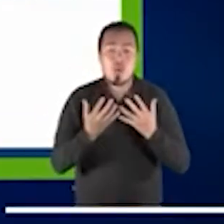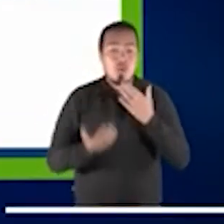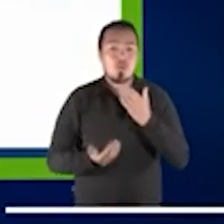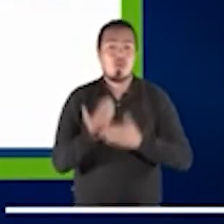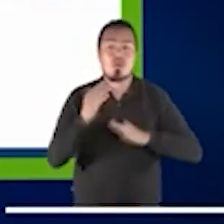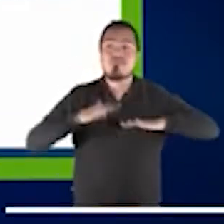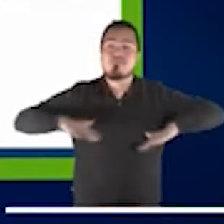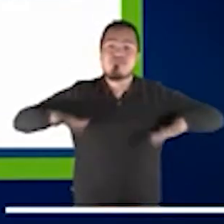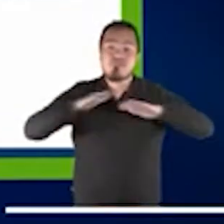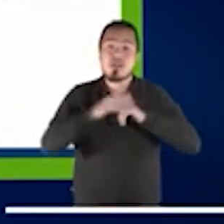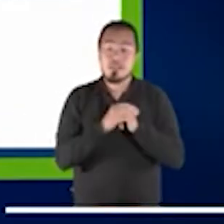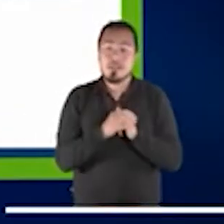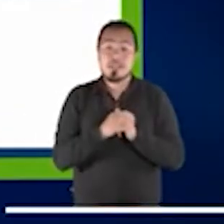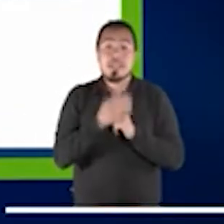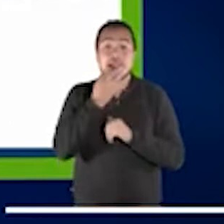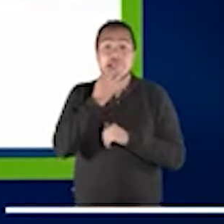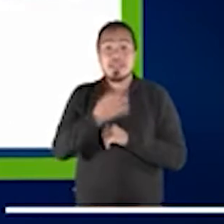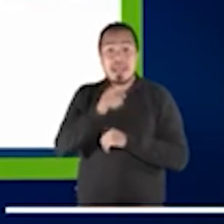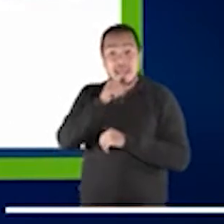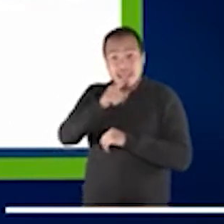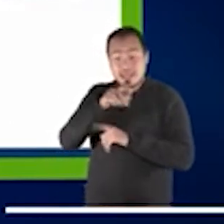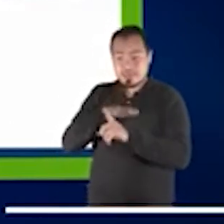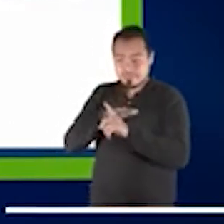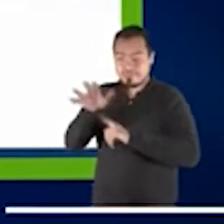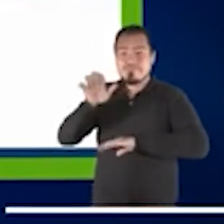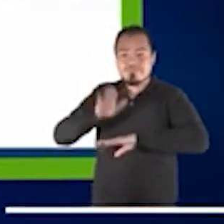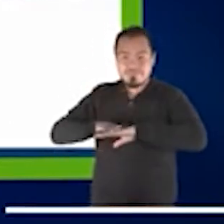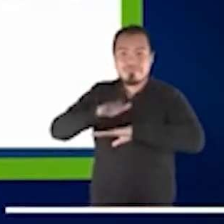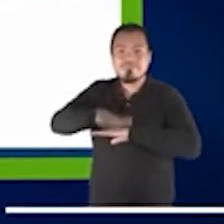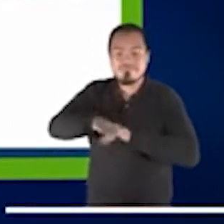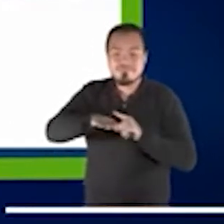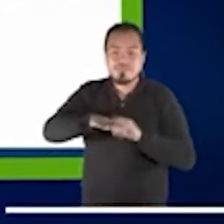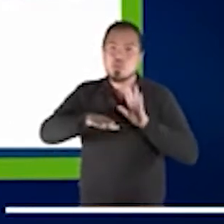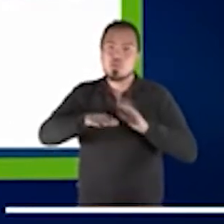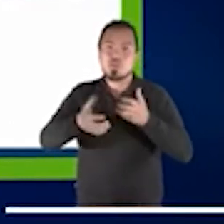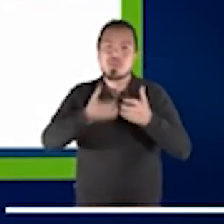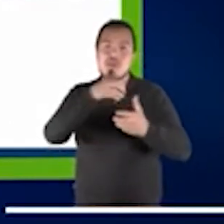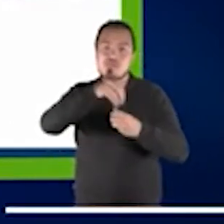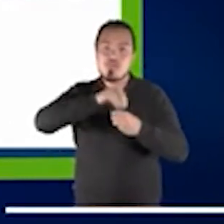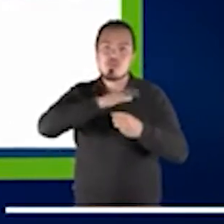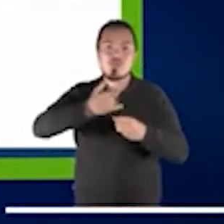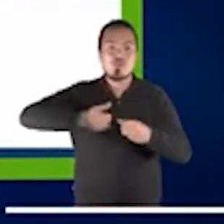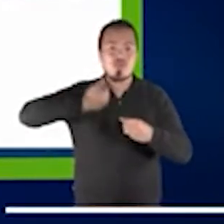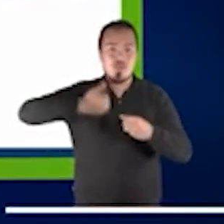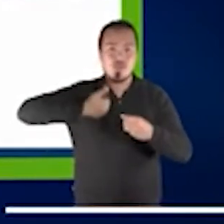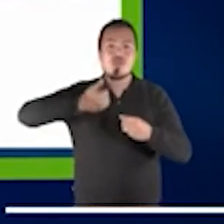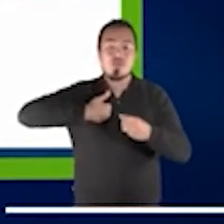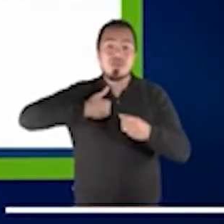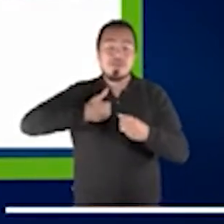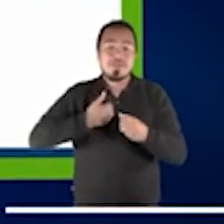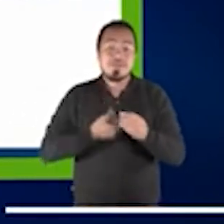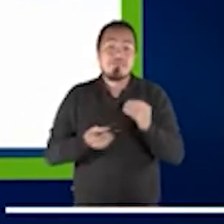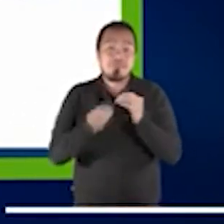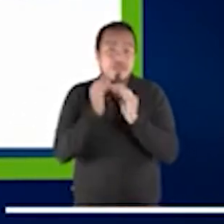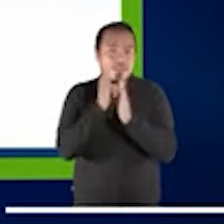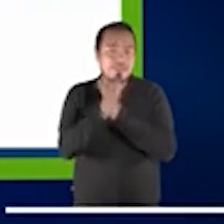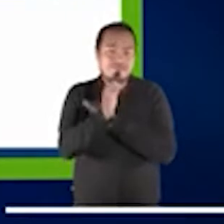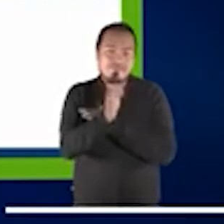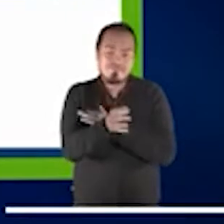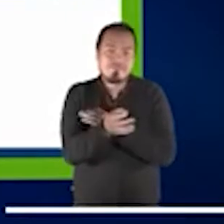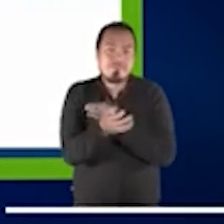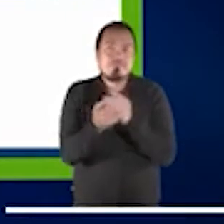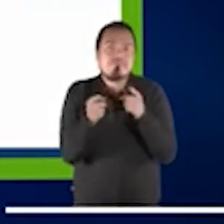Eso tiene consecuencias en los sistemas de justicia juvenil. Y hablaré un poco más precisamente